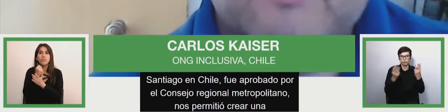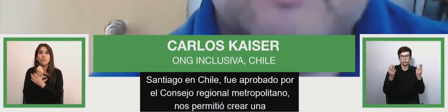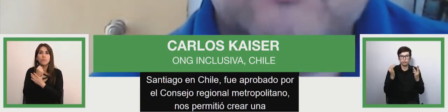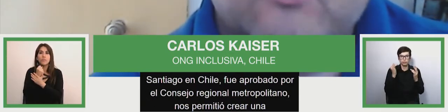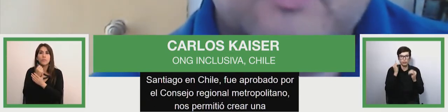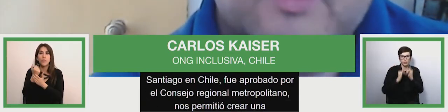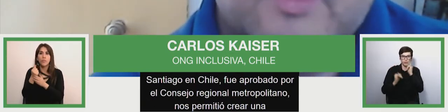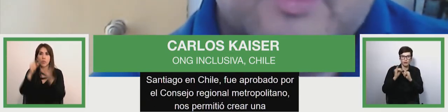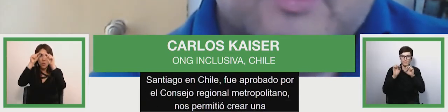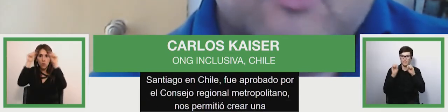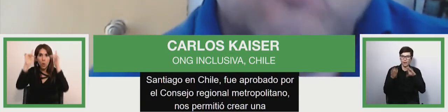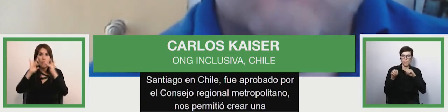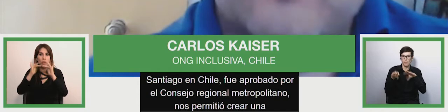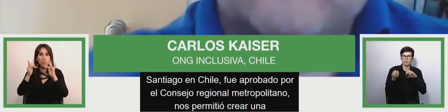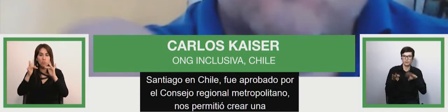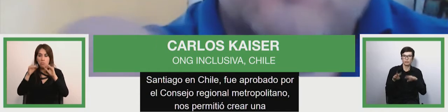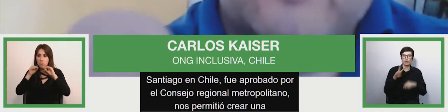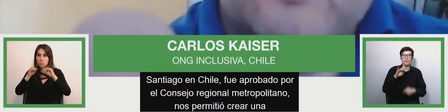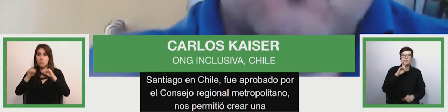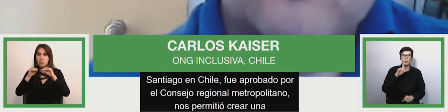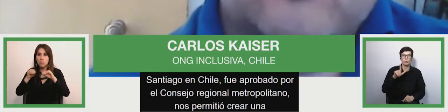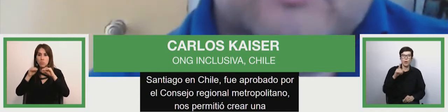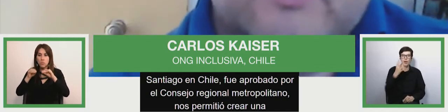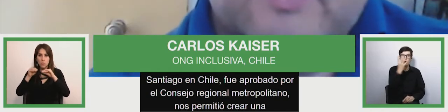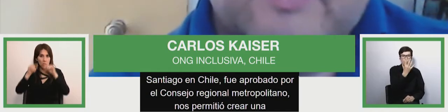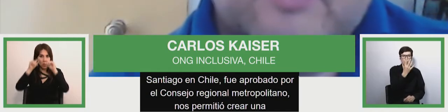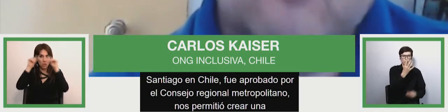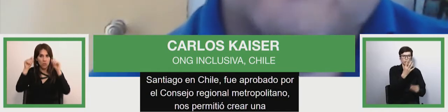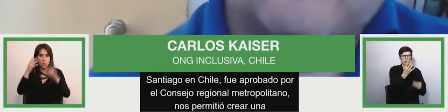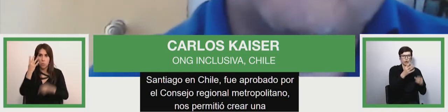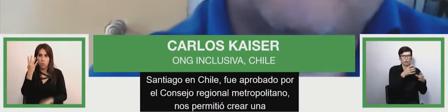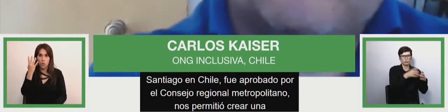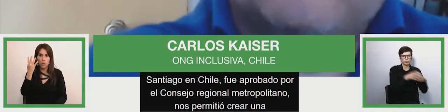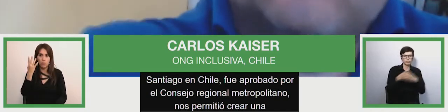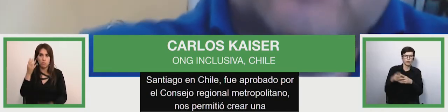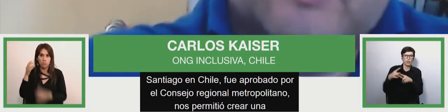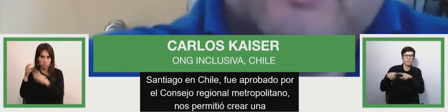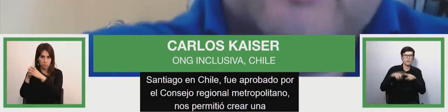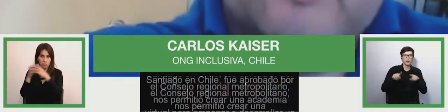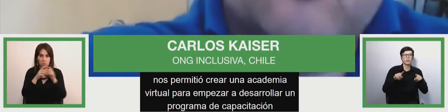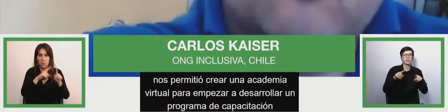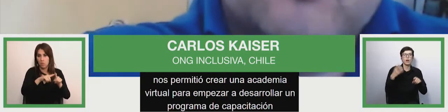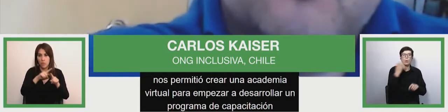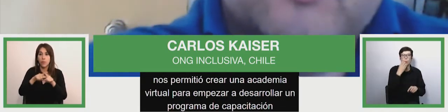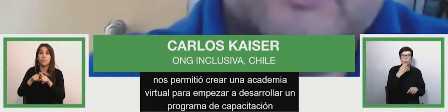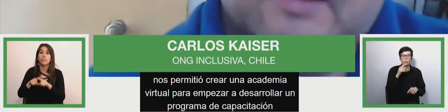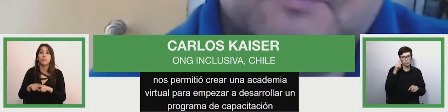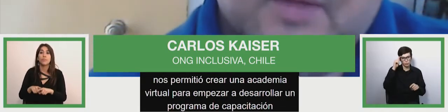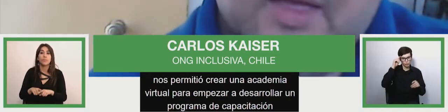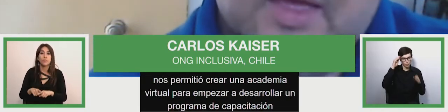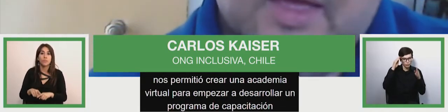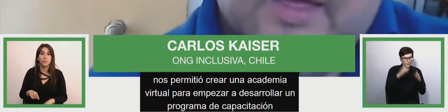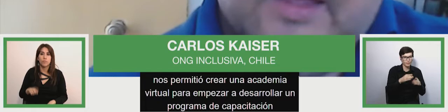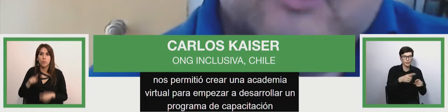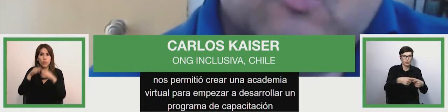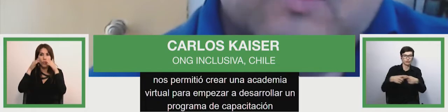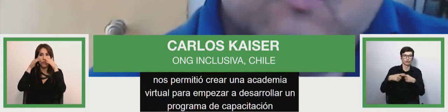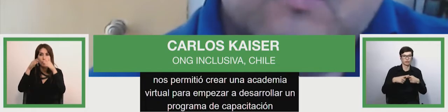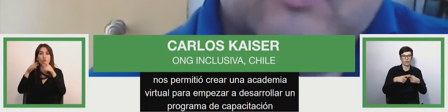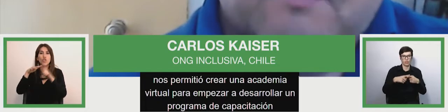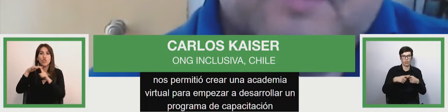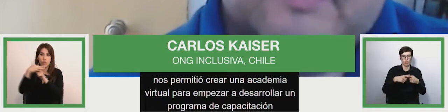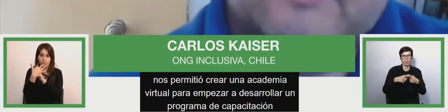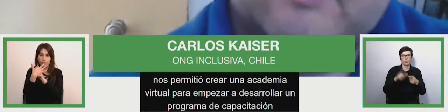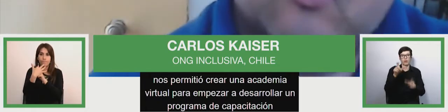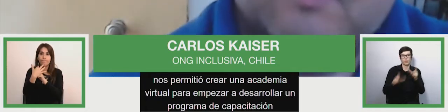de capacitación con cuatro grandes cursos dirigidos a la sociedad en la región metropolitana estos cuatro